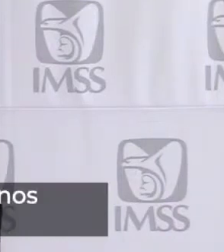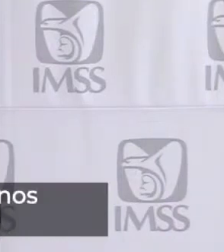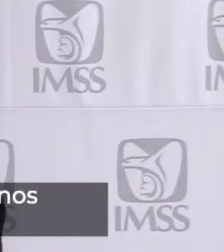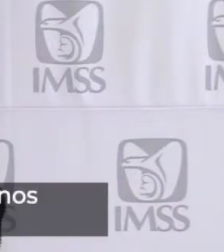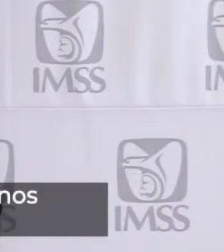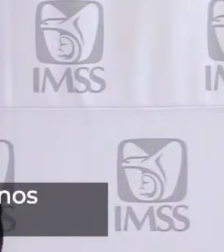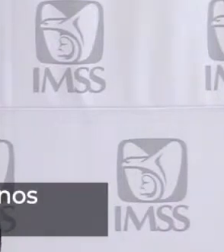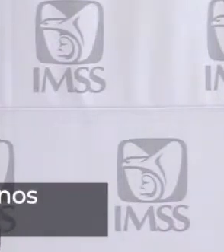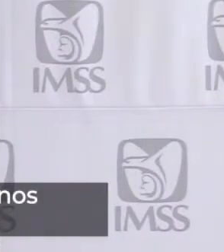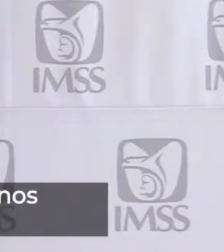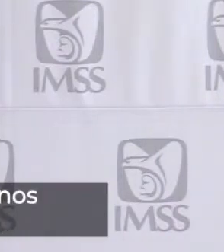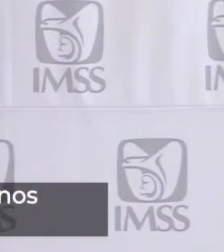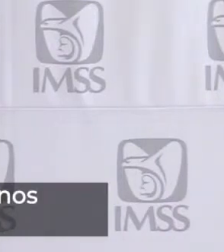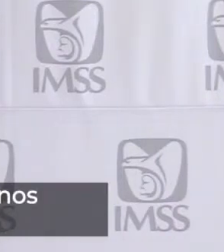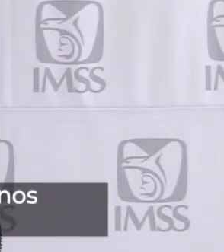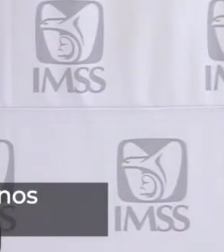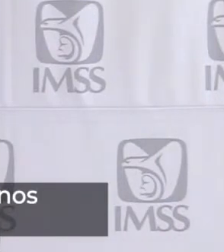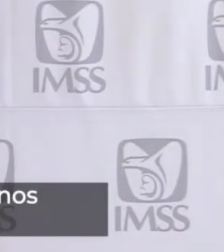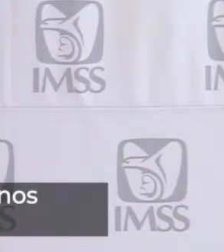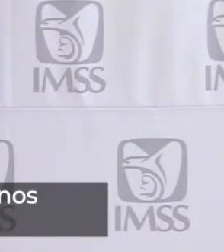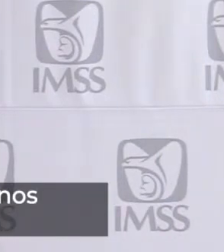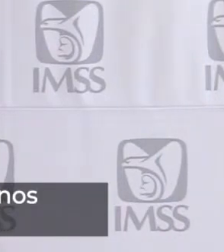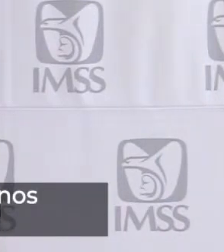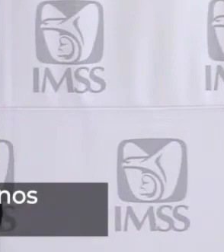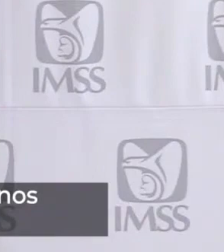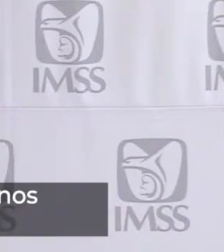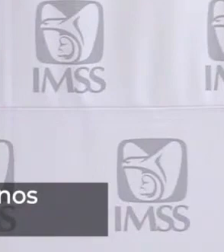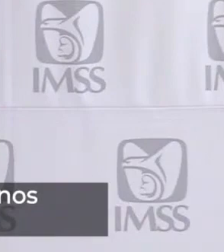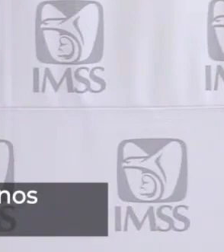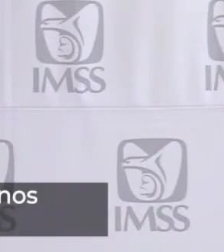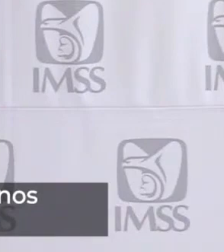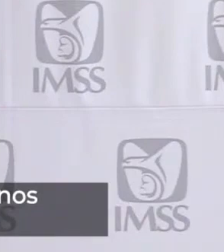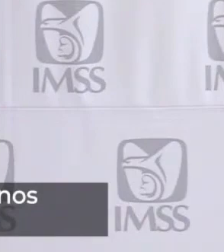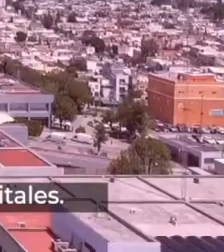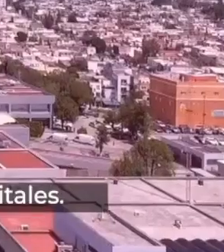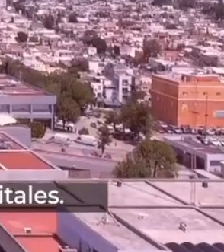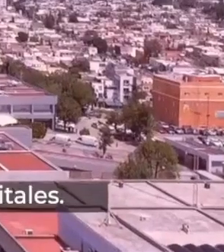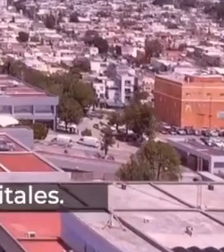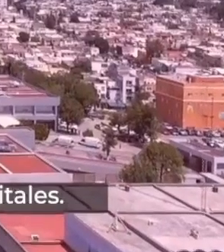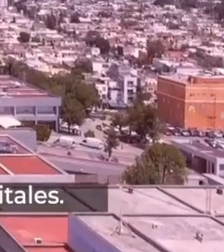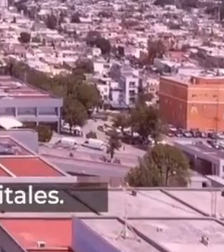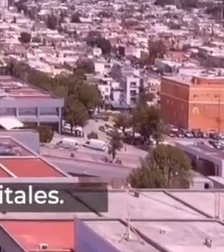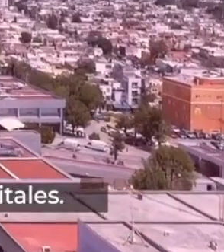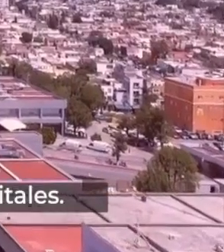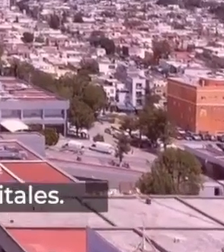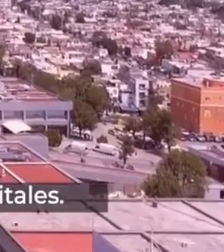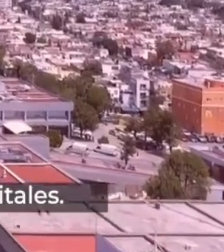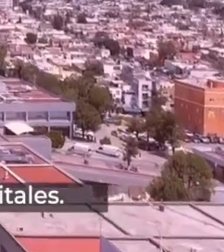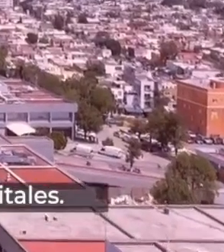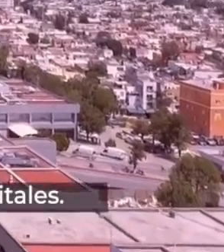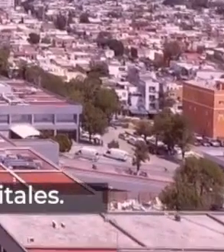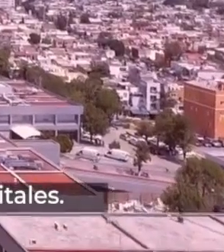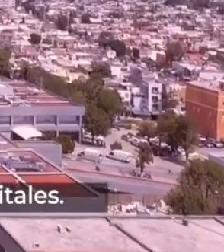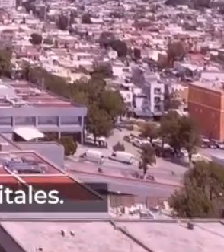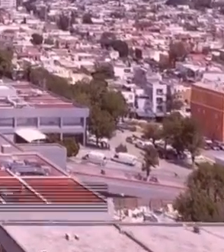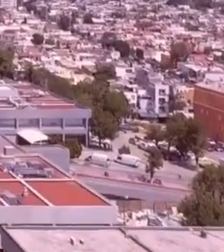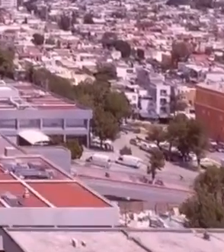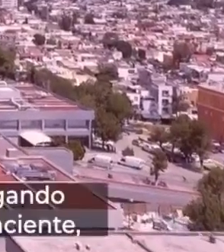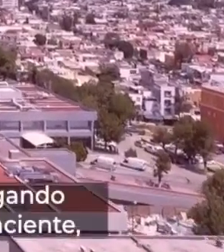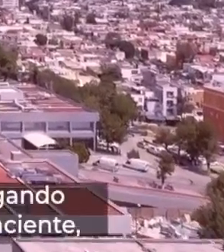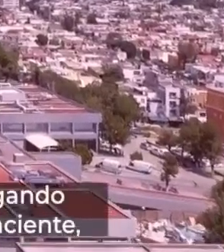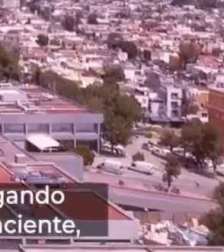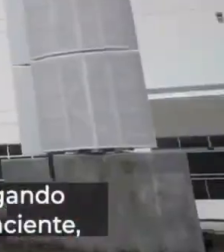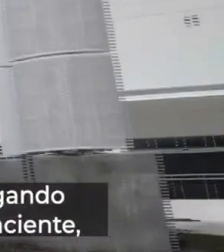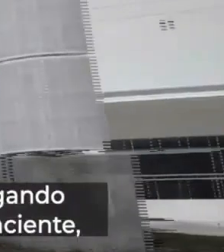podrá dar la información en horarios diurnos del estado de salud de su paciente. Está ya en disposición en cada uno de los hospitales.